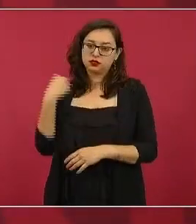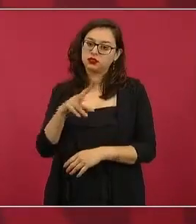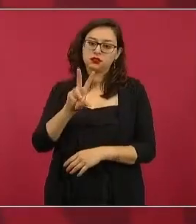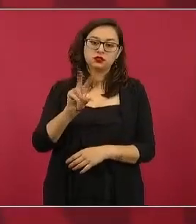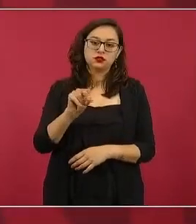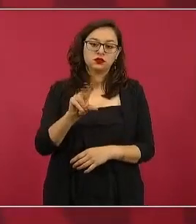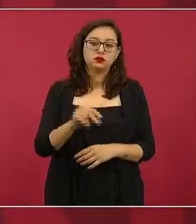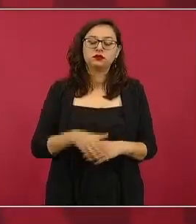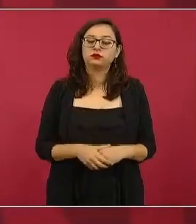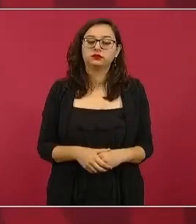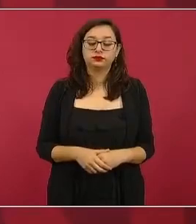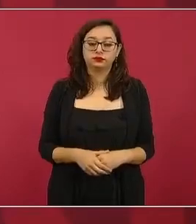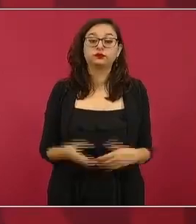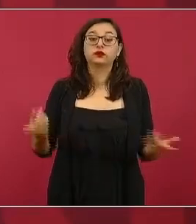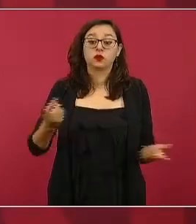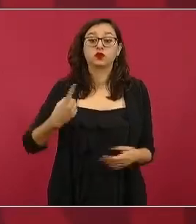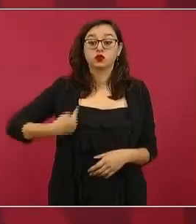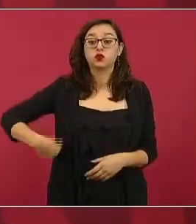que nos ayude